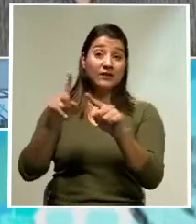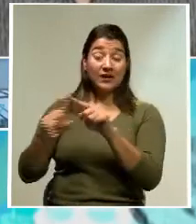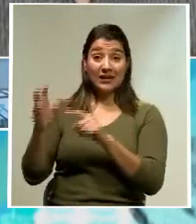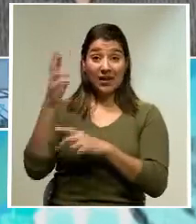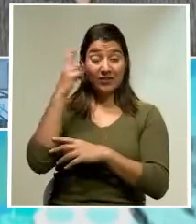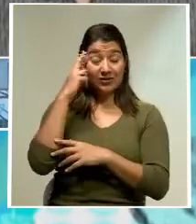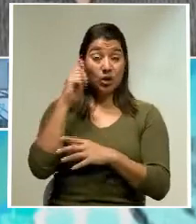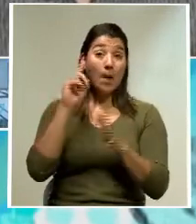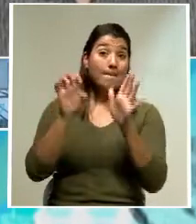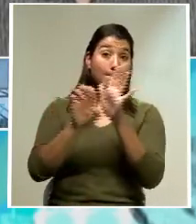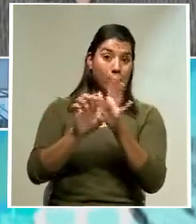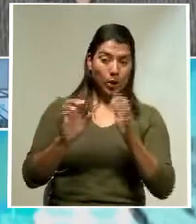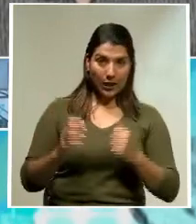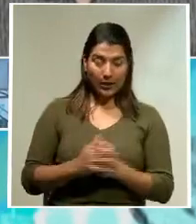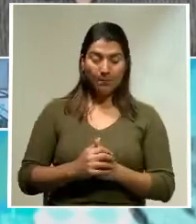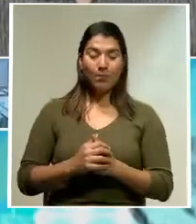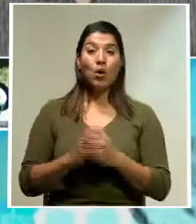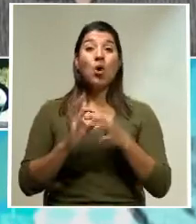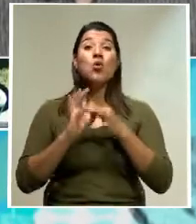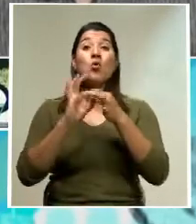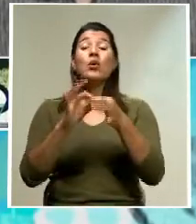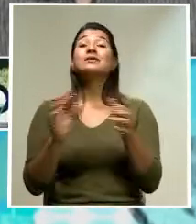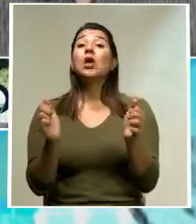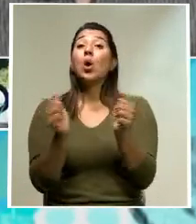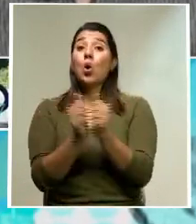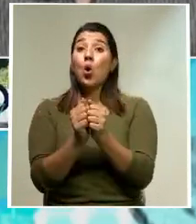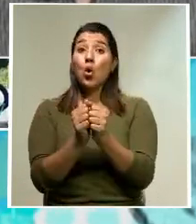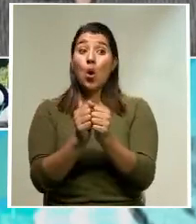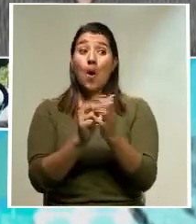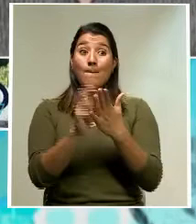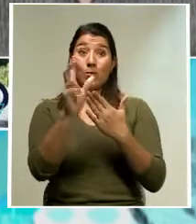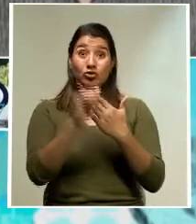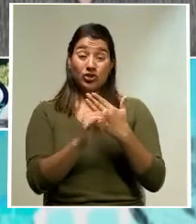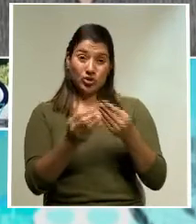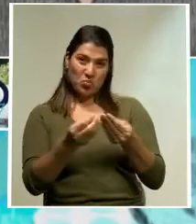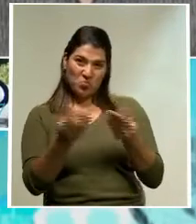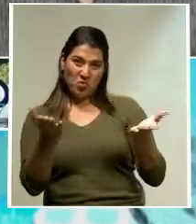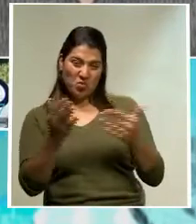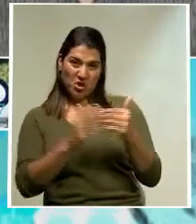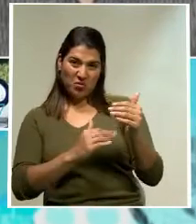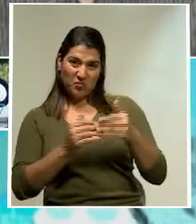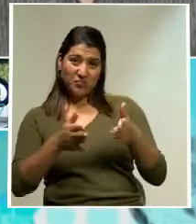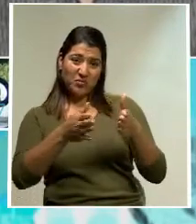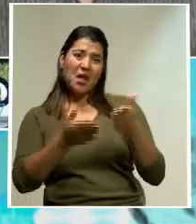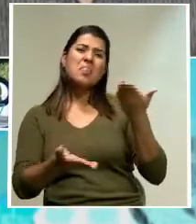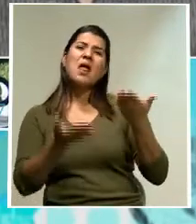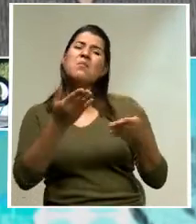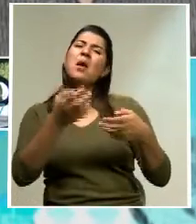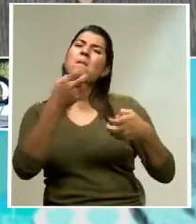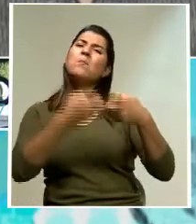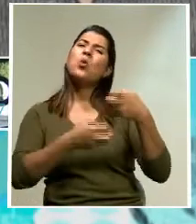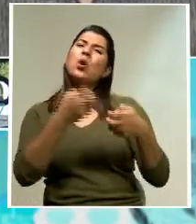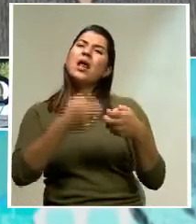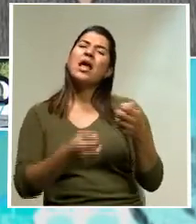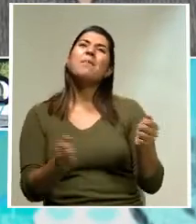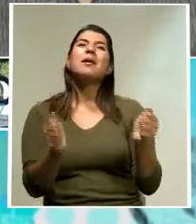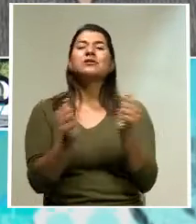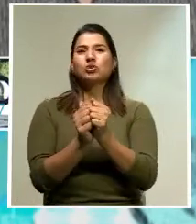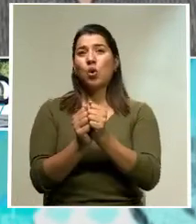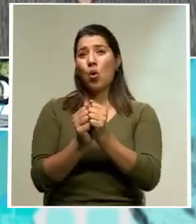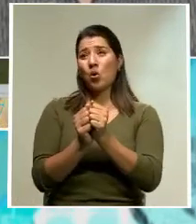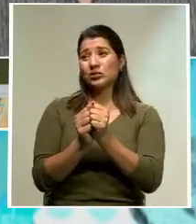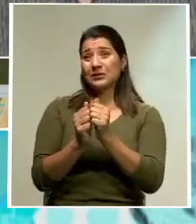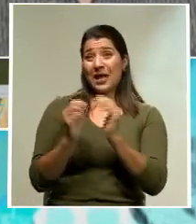Por ejemplo, en lo que es la obra pública, pueden haber problemas en lo que son expropiaciones,